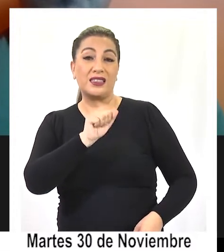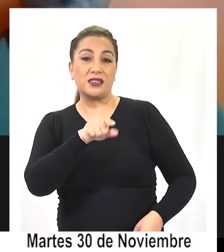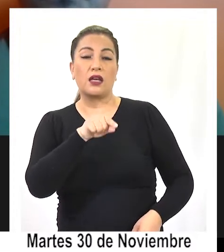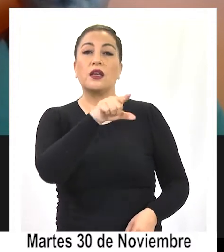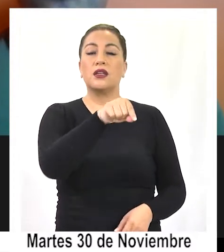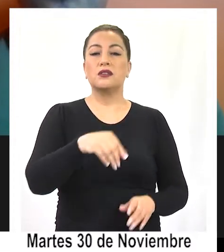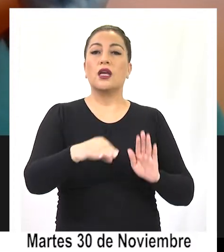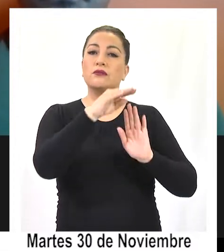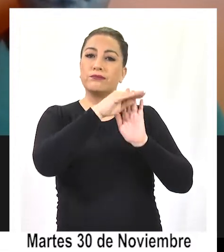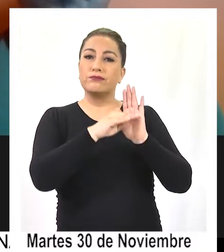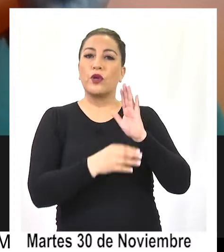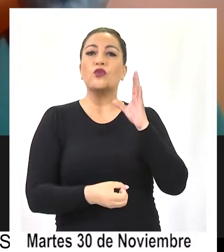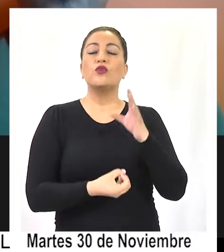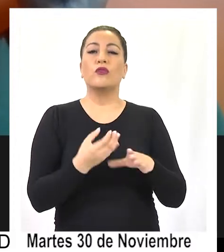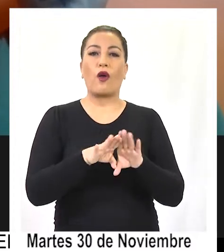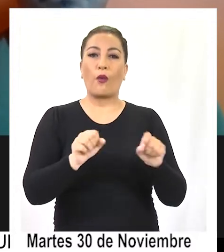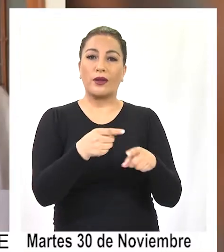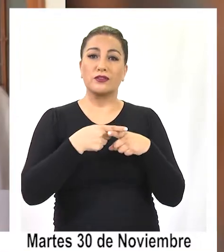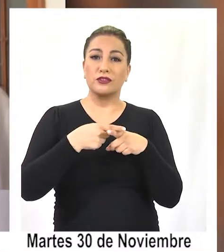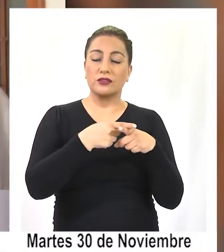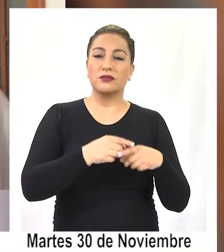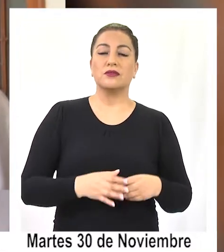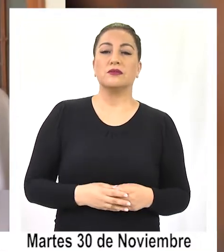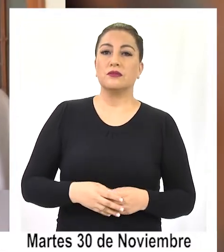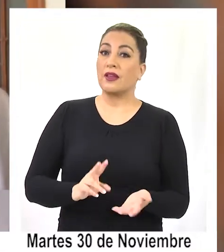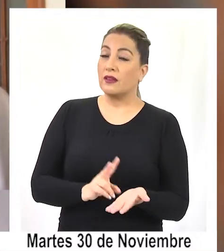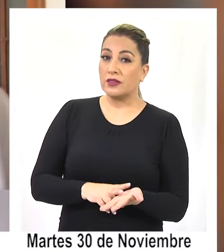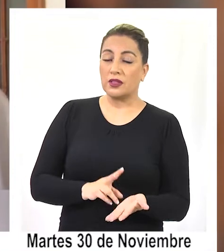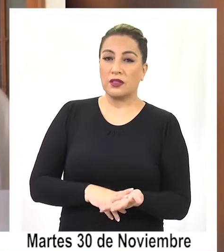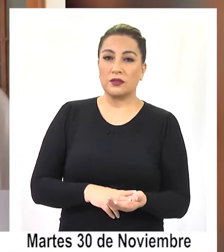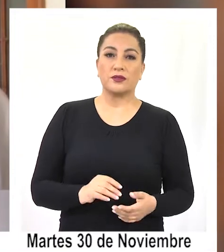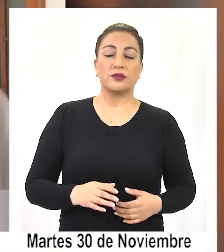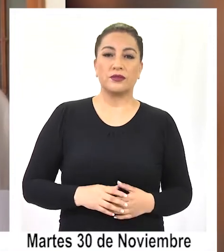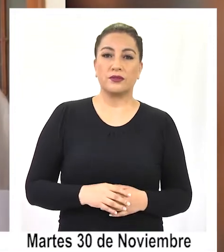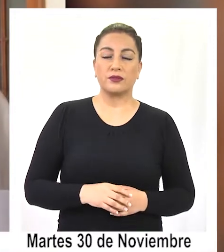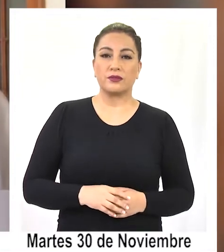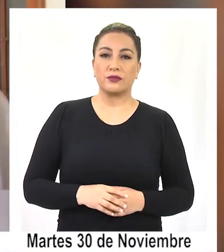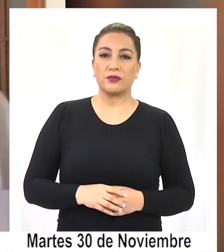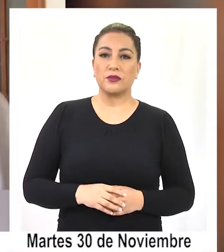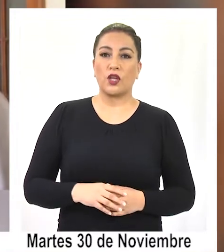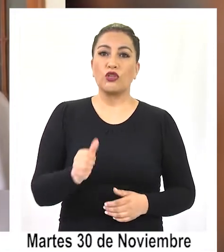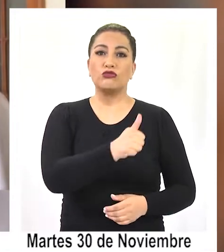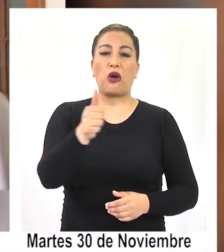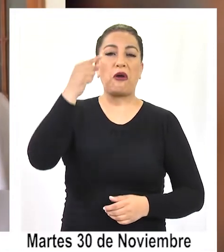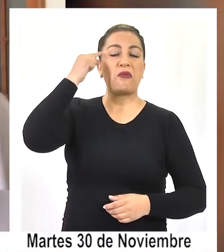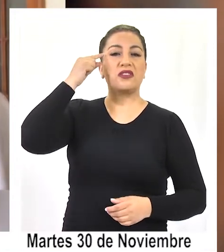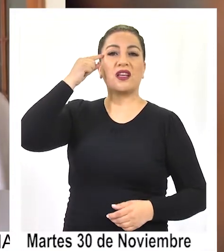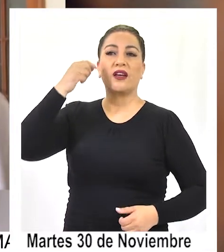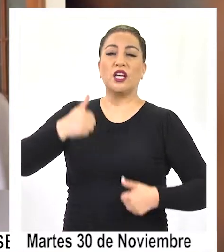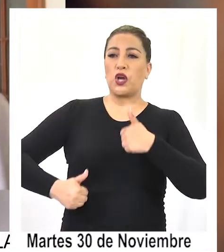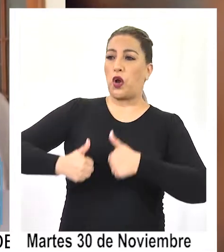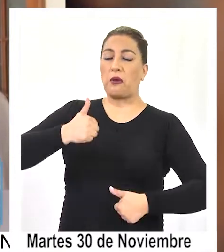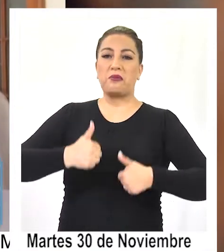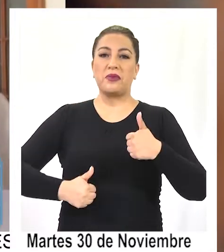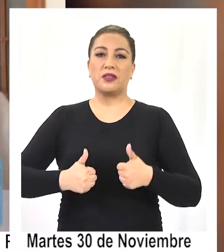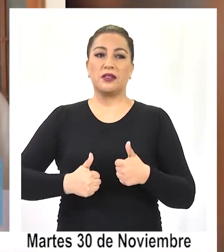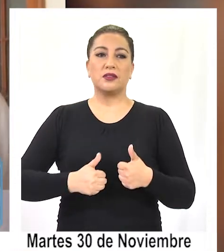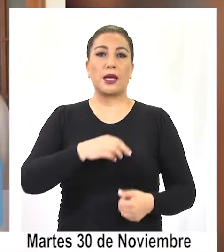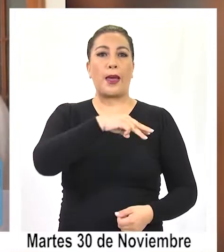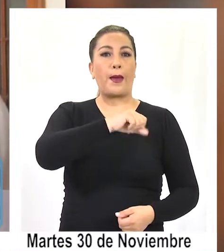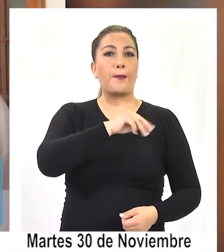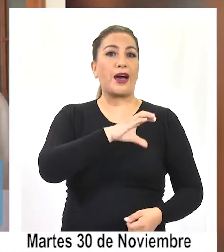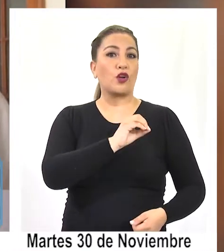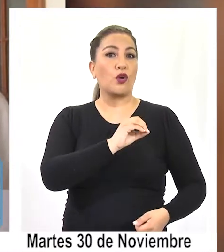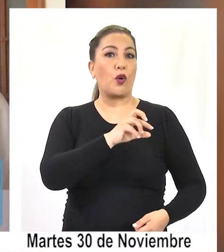por la lista de nuevo pacto social. Evidentemente todos pensaban que la competencia era entre Marco Pérez